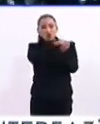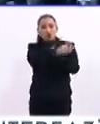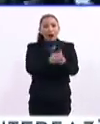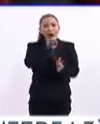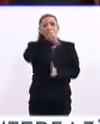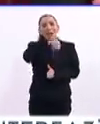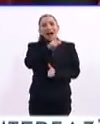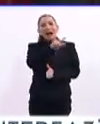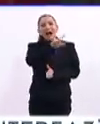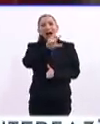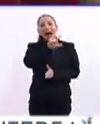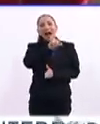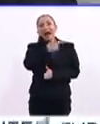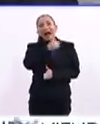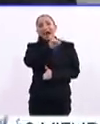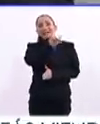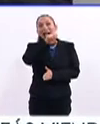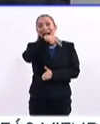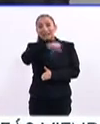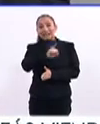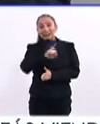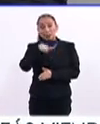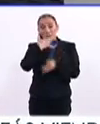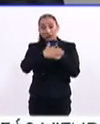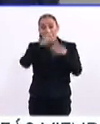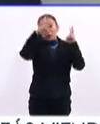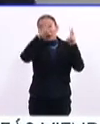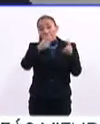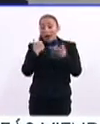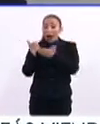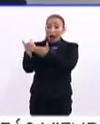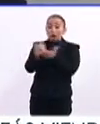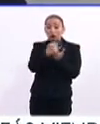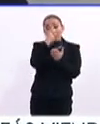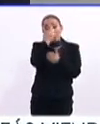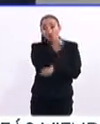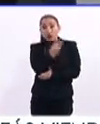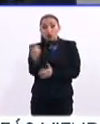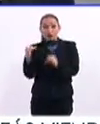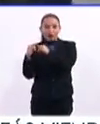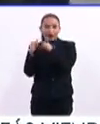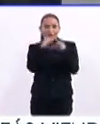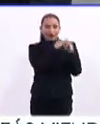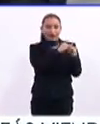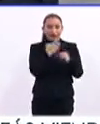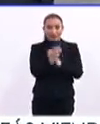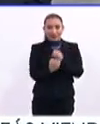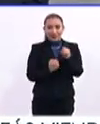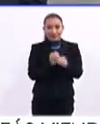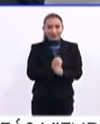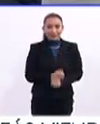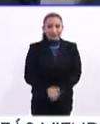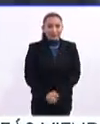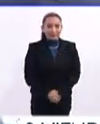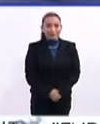por Magallanes y Elcano podrían ser los próximos temas de colaboración entre las dos instituciones este año.